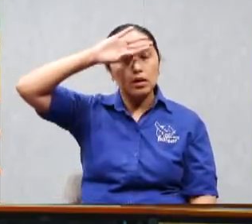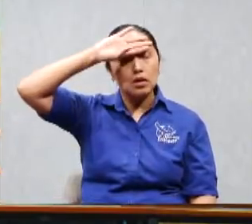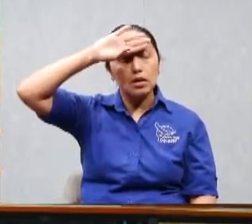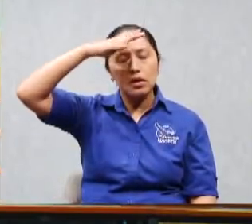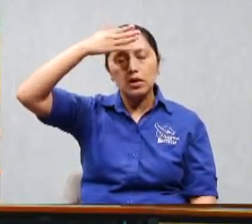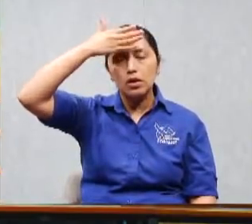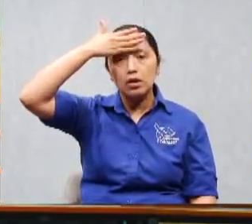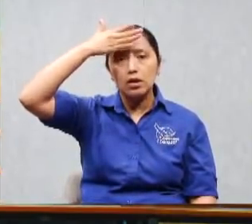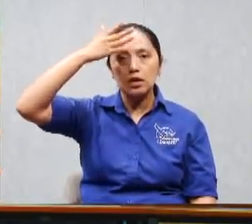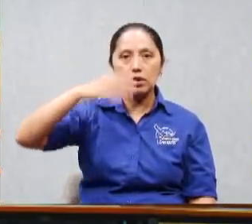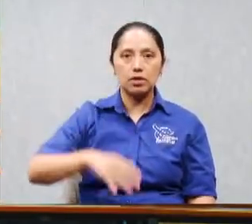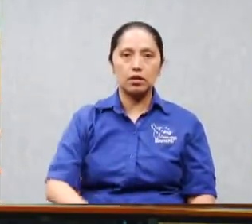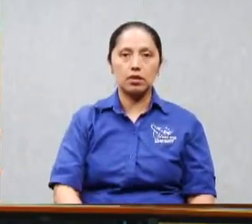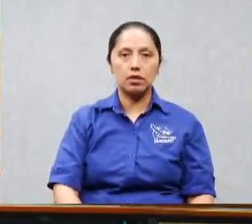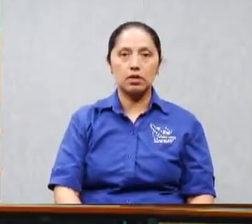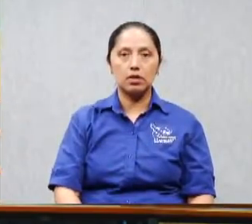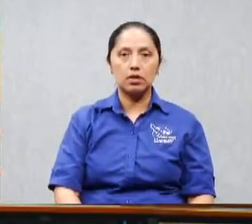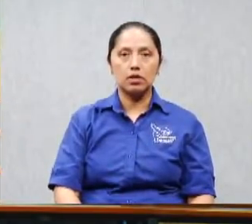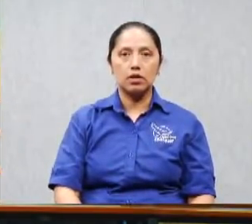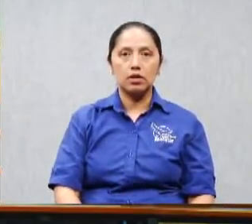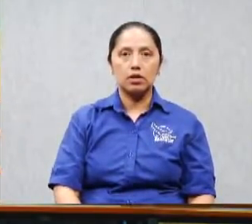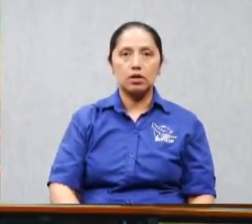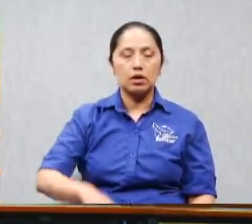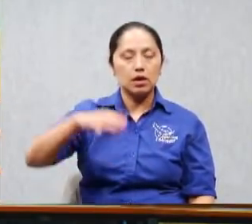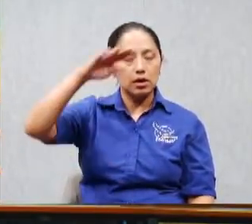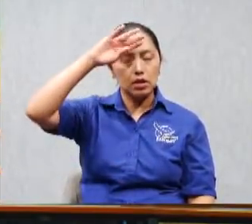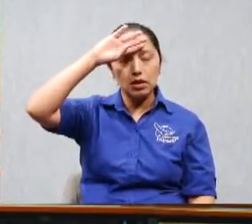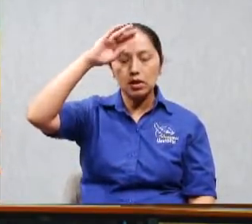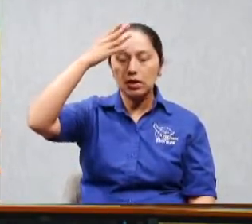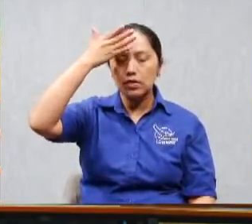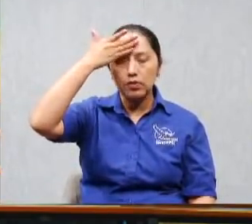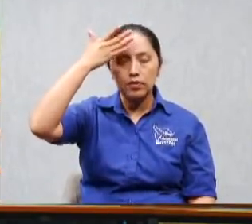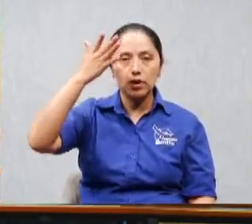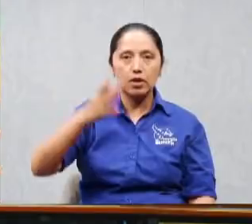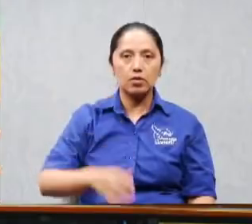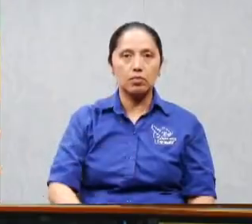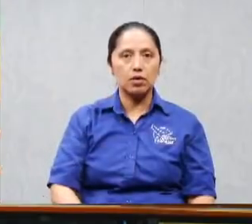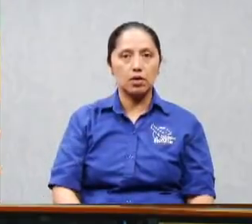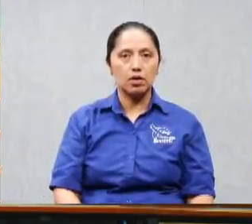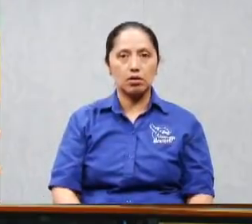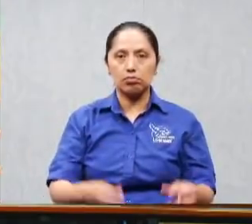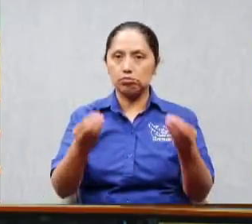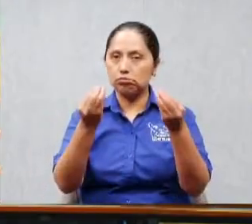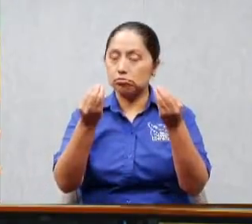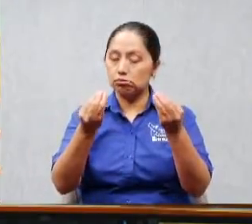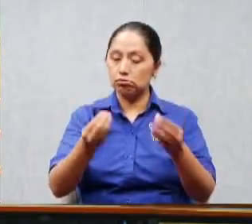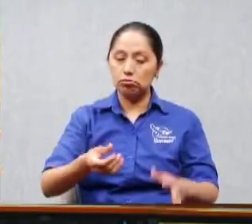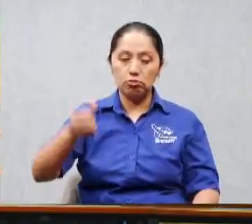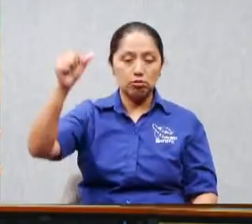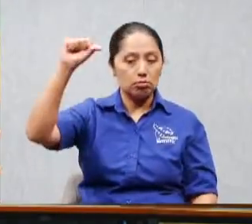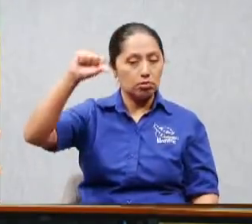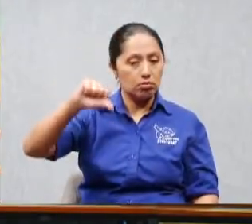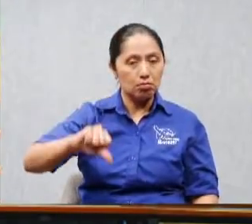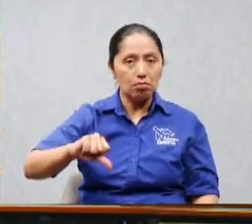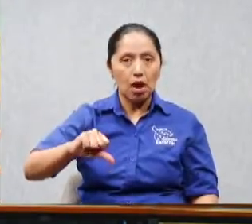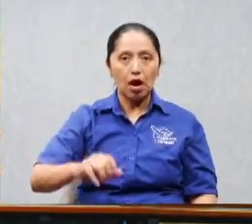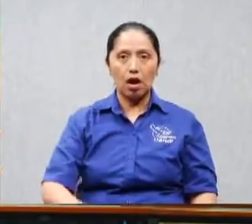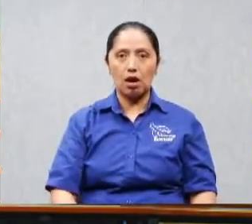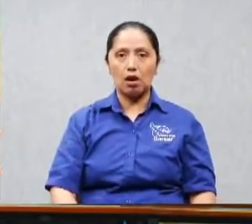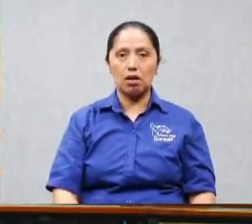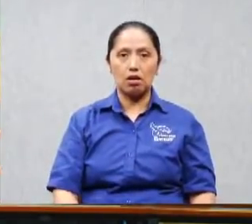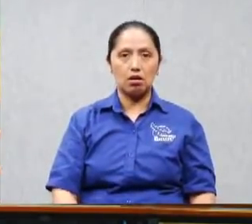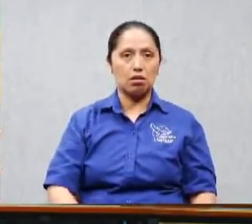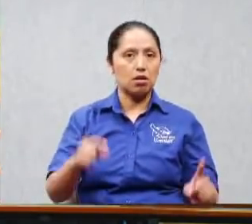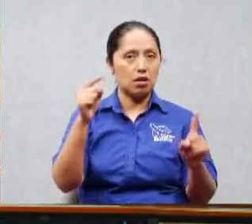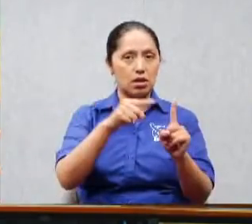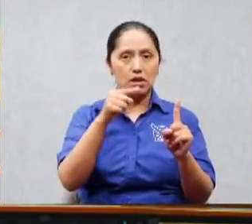le dio una enfermedad crónica y a veces cuando esa se agudizaba era terrible y le tenían